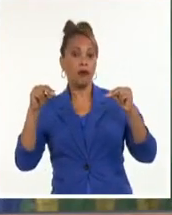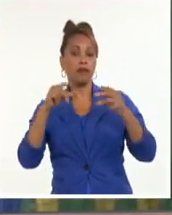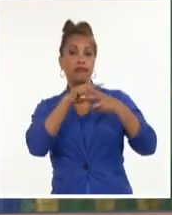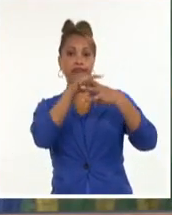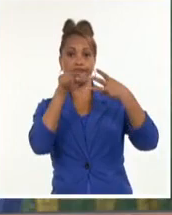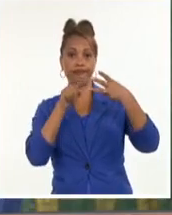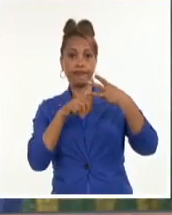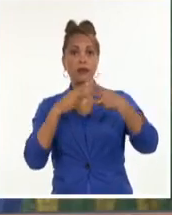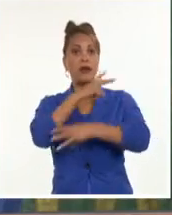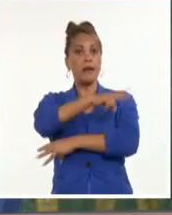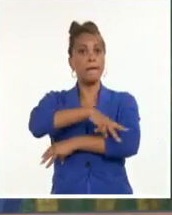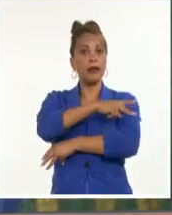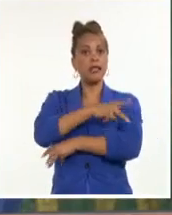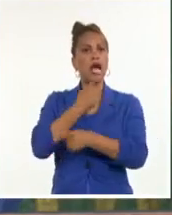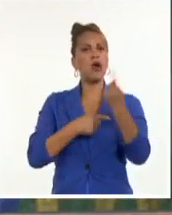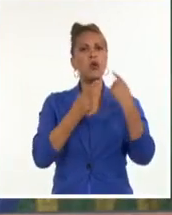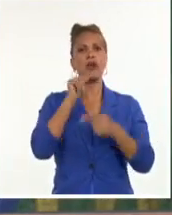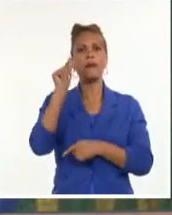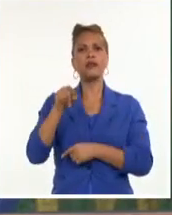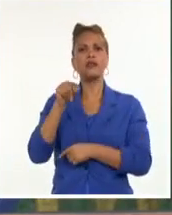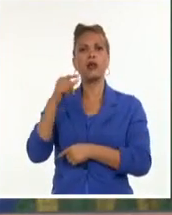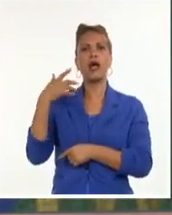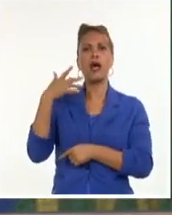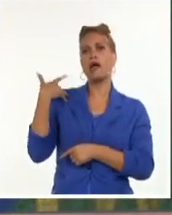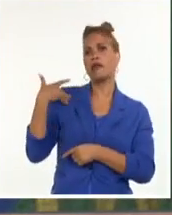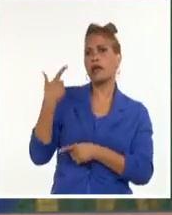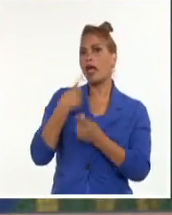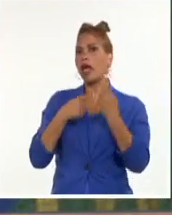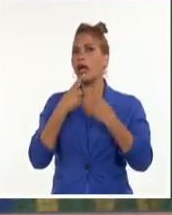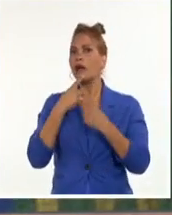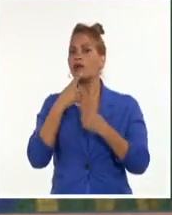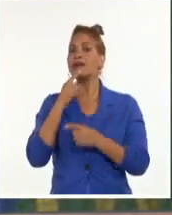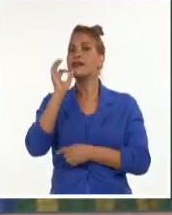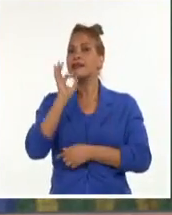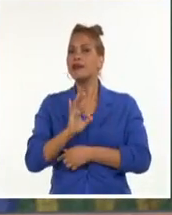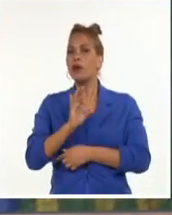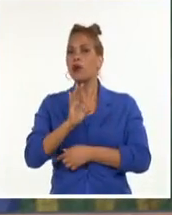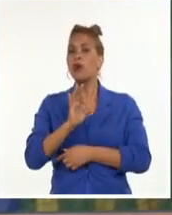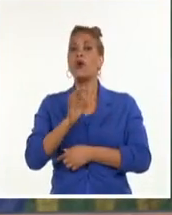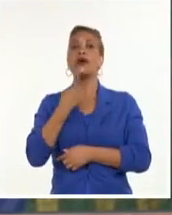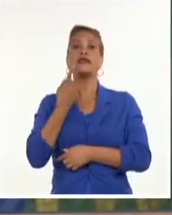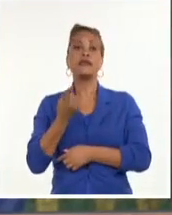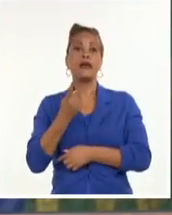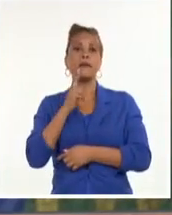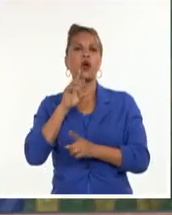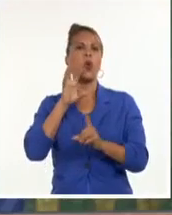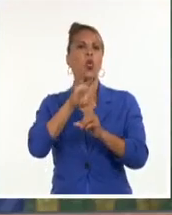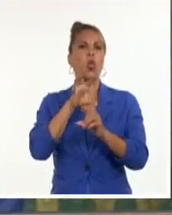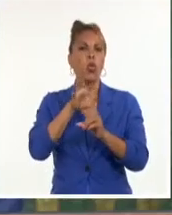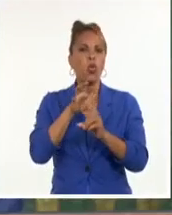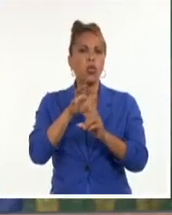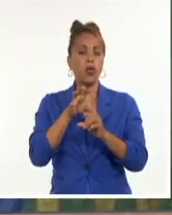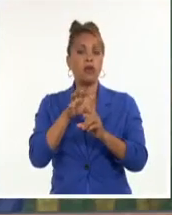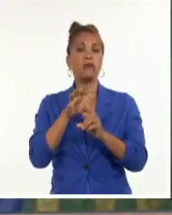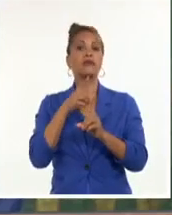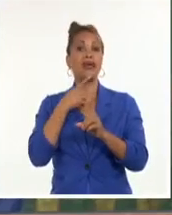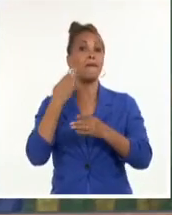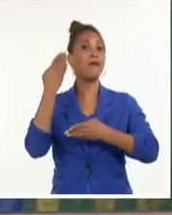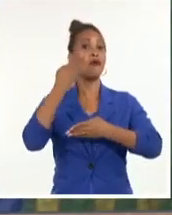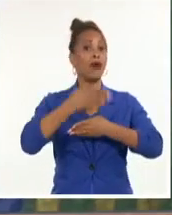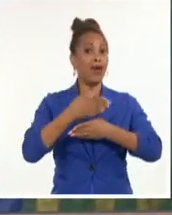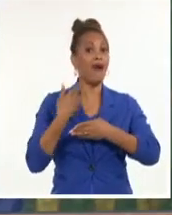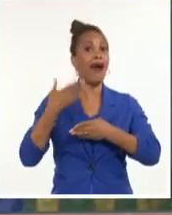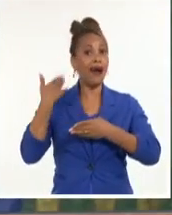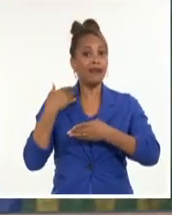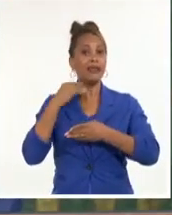y que alguien haga algún comentario sin mencionar, y no solamente mencionar, sin condenar el bloqueo